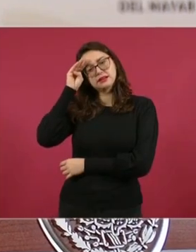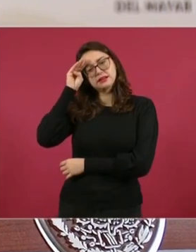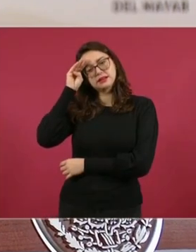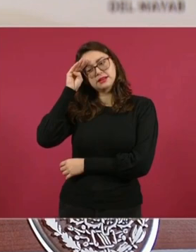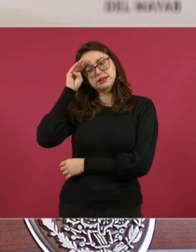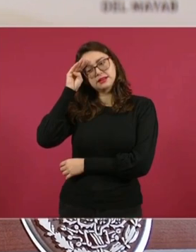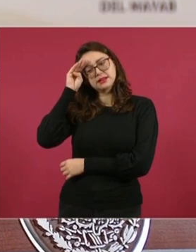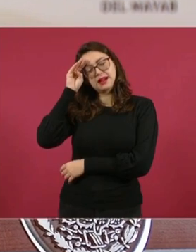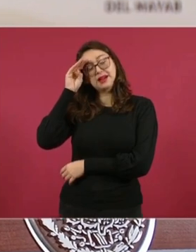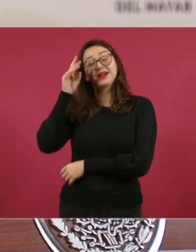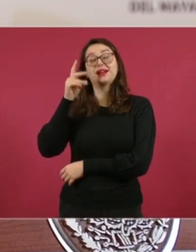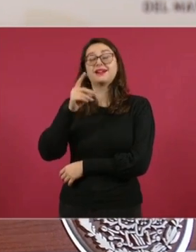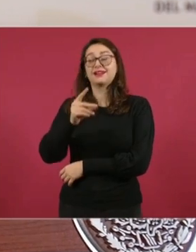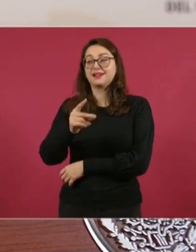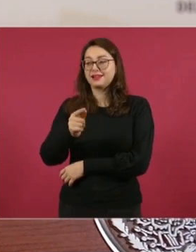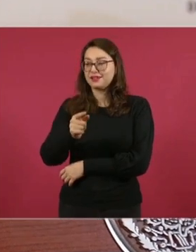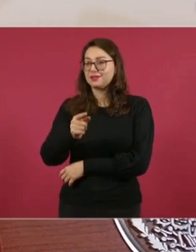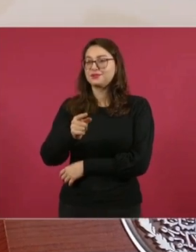Cortés,